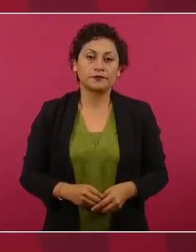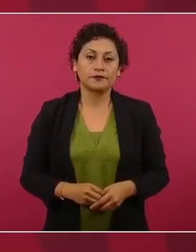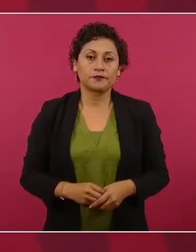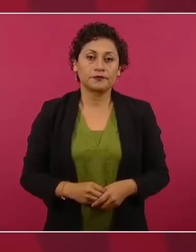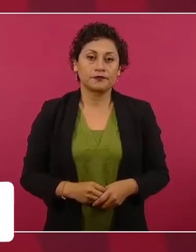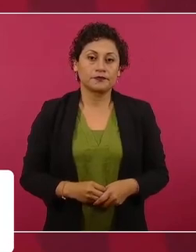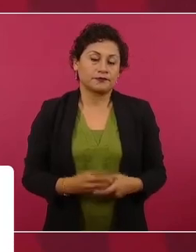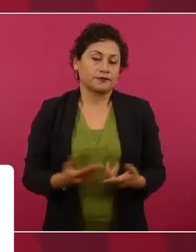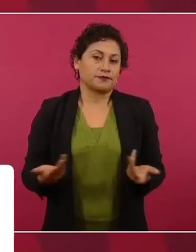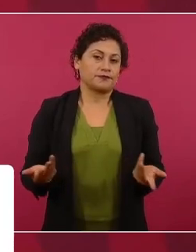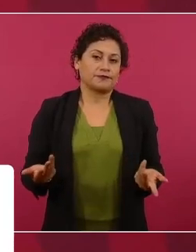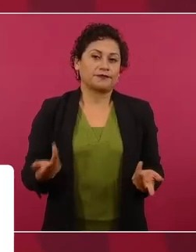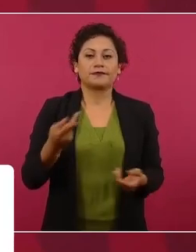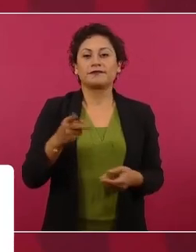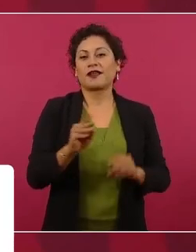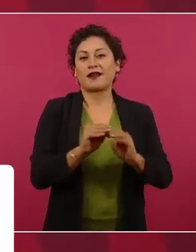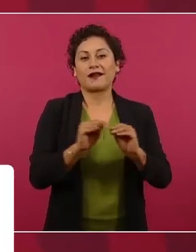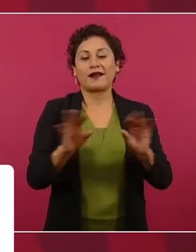lógico